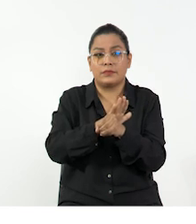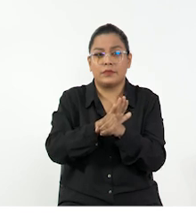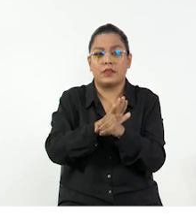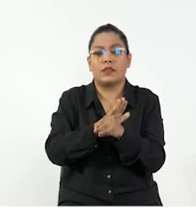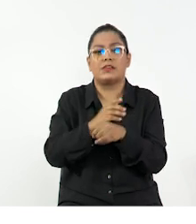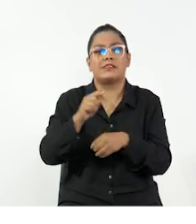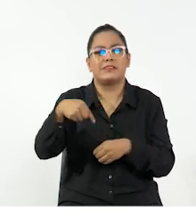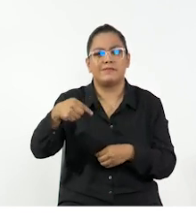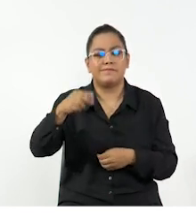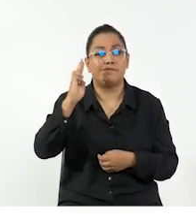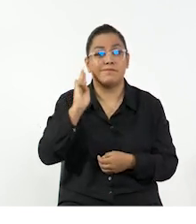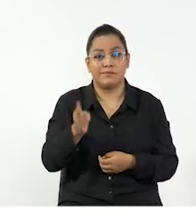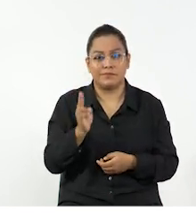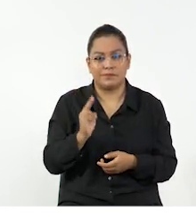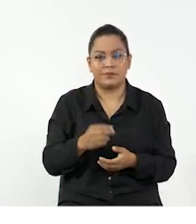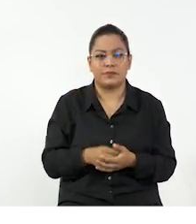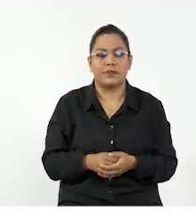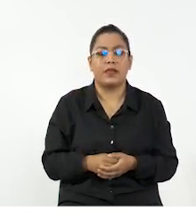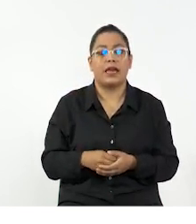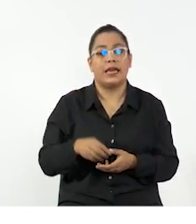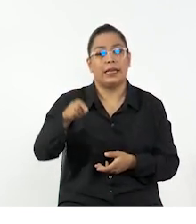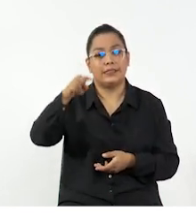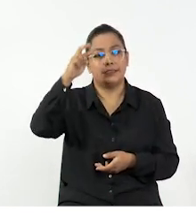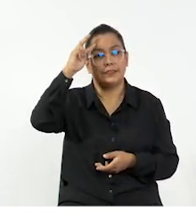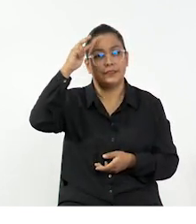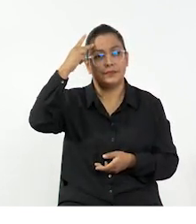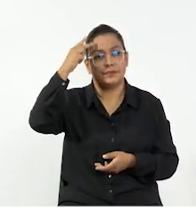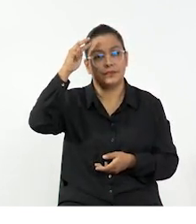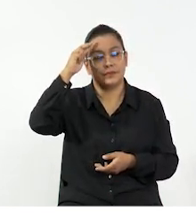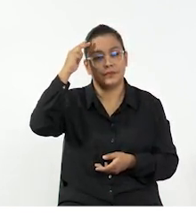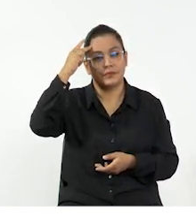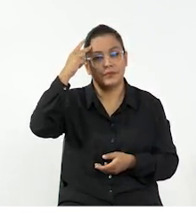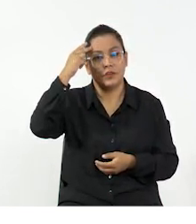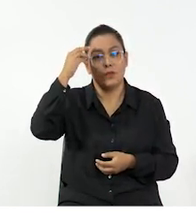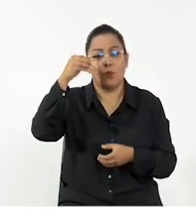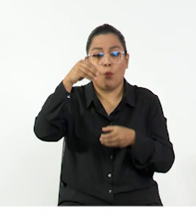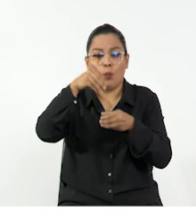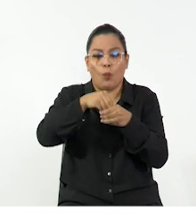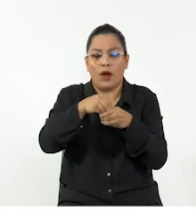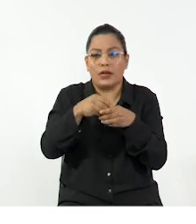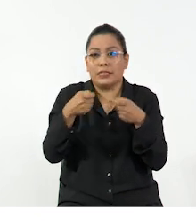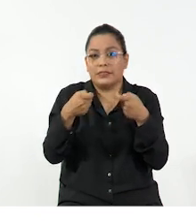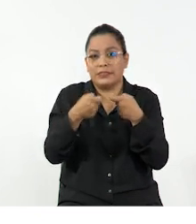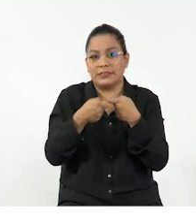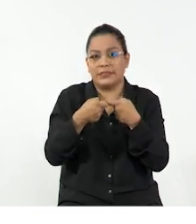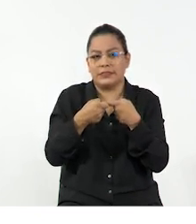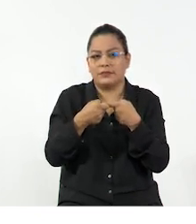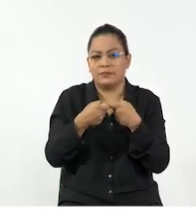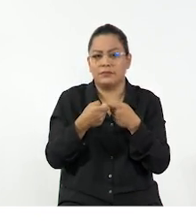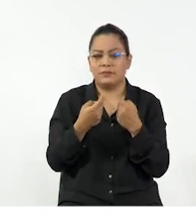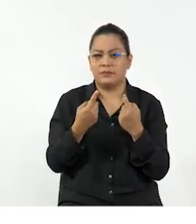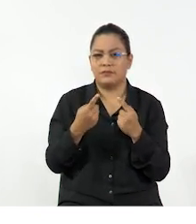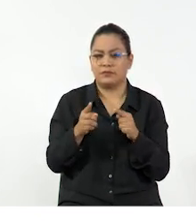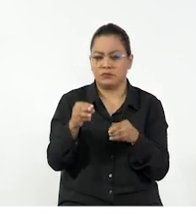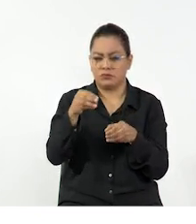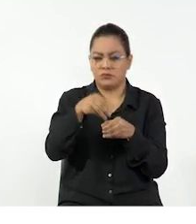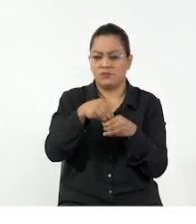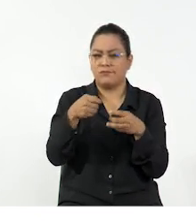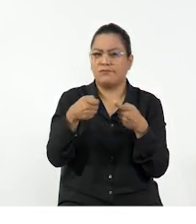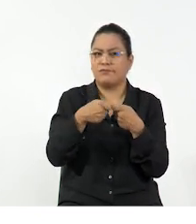conocer como energía total, sea siempre la misma. Y a eso vamos a llamar conservación de la energía. Ahora,